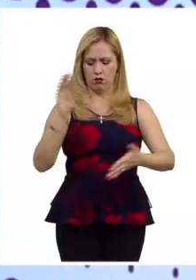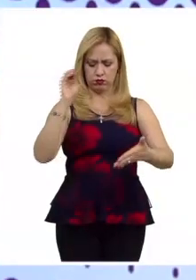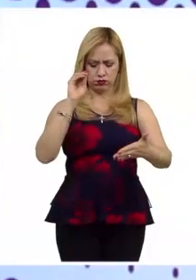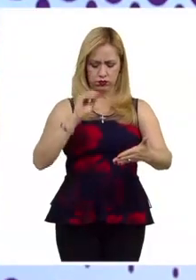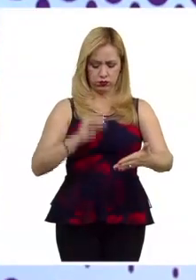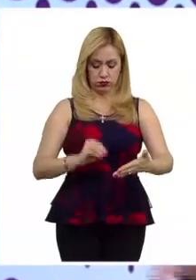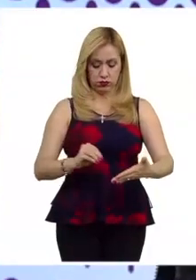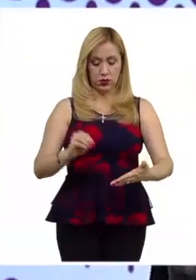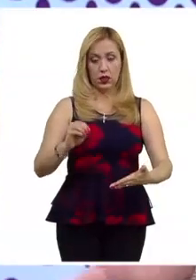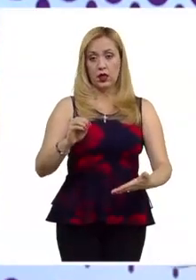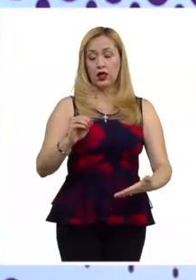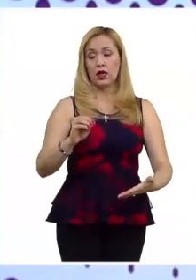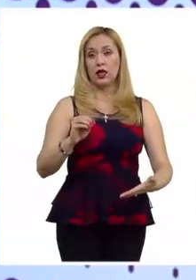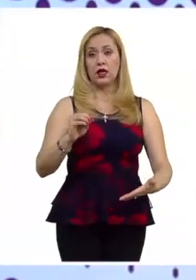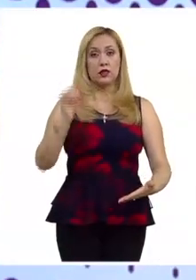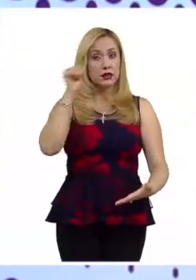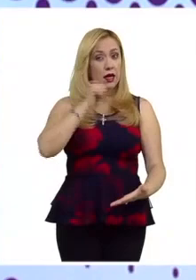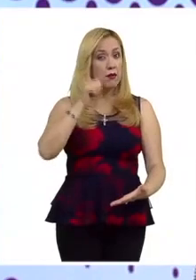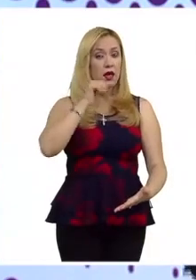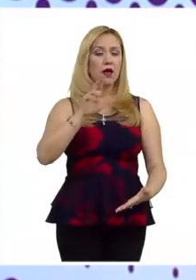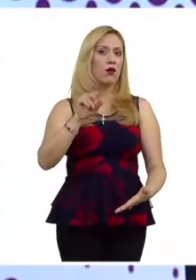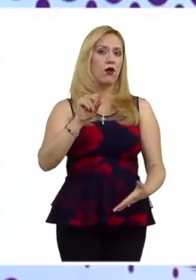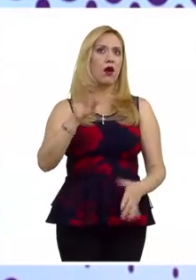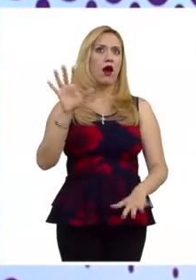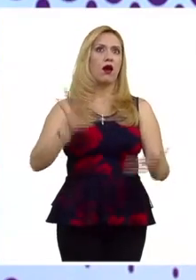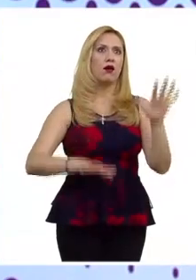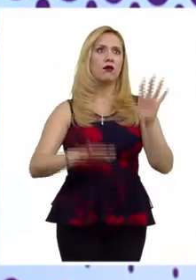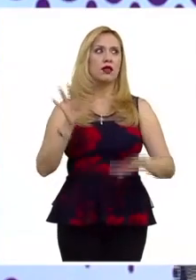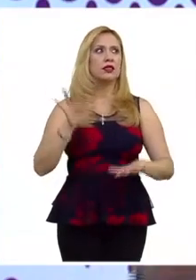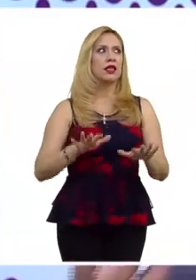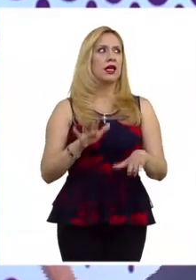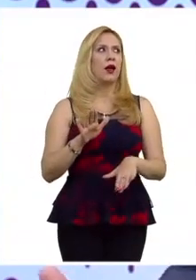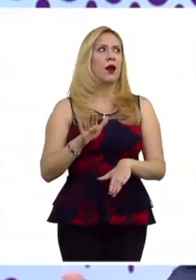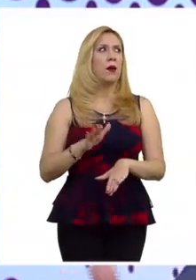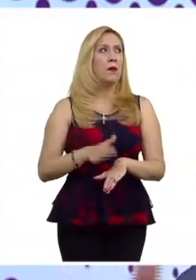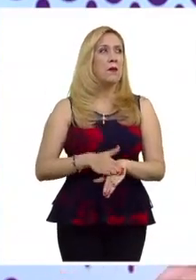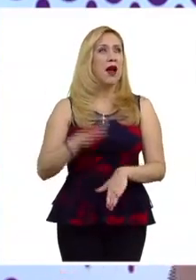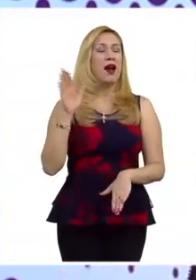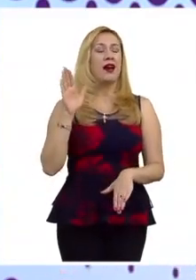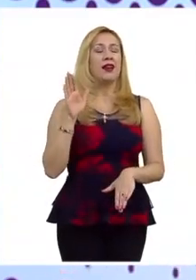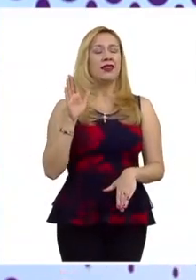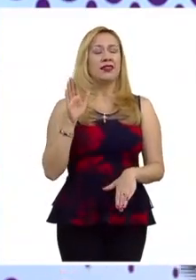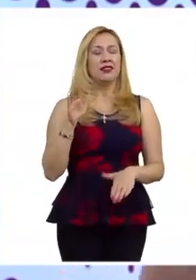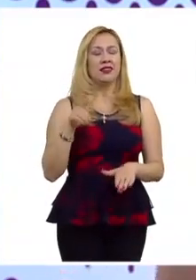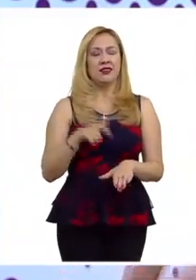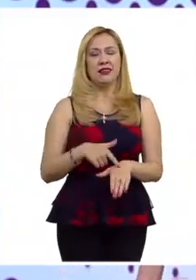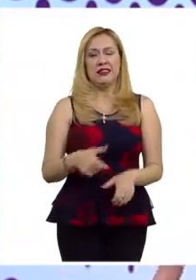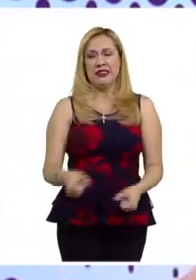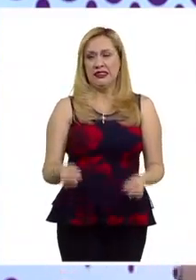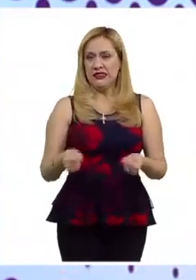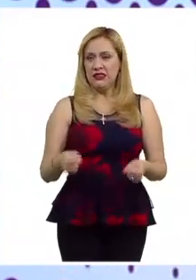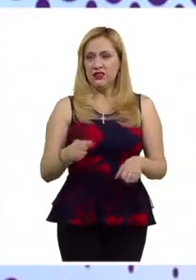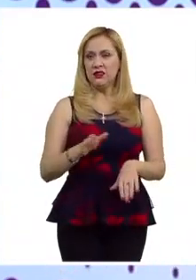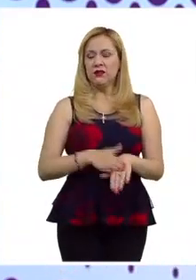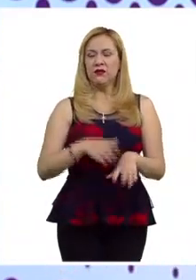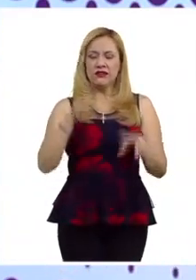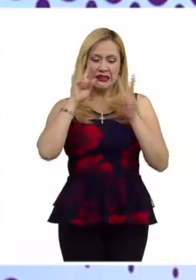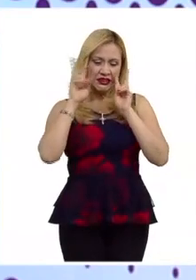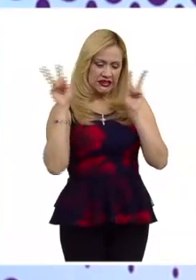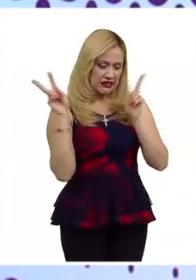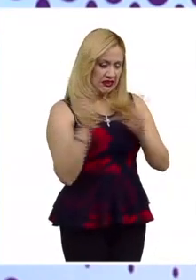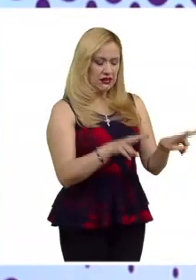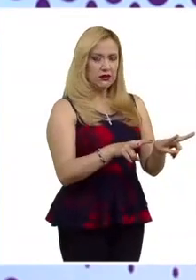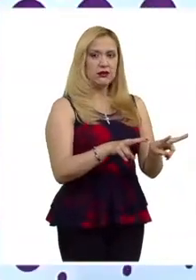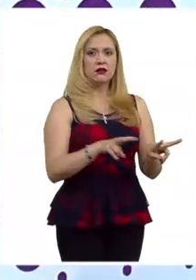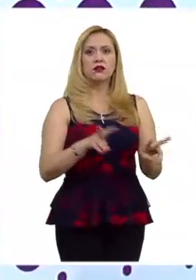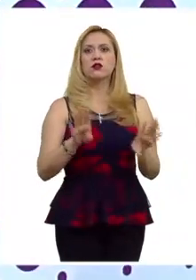solamente, o sea, estos son los casos que menciona María, son los casos más paradigmáticos, más emblemáticos de a lo que un